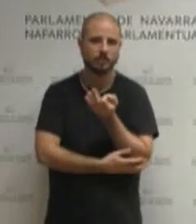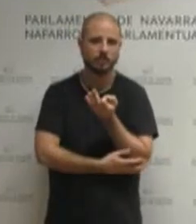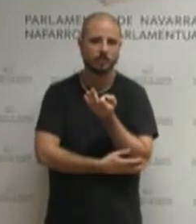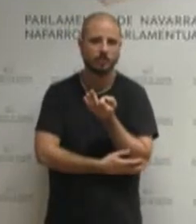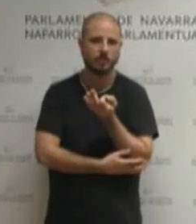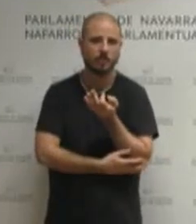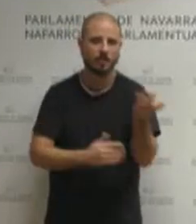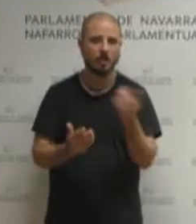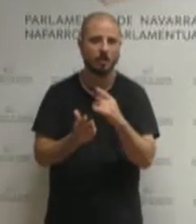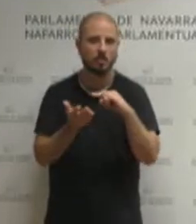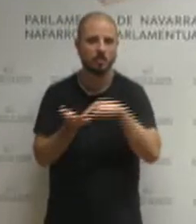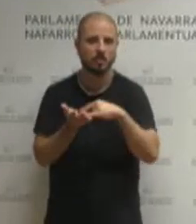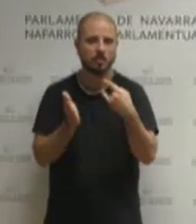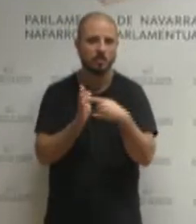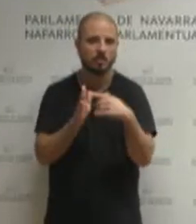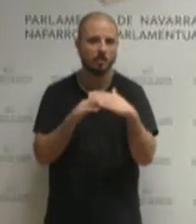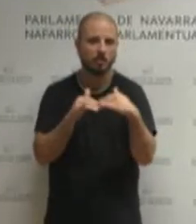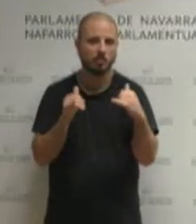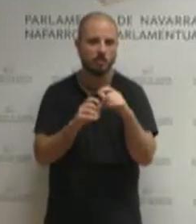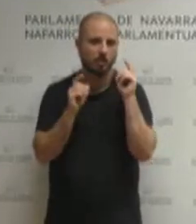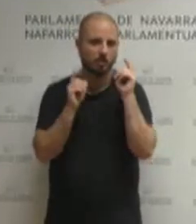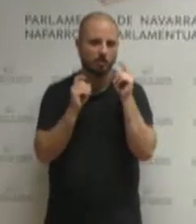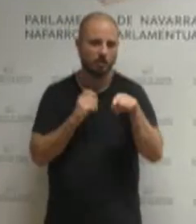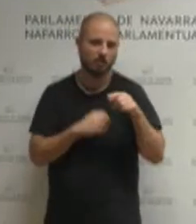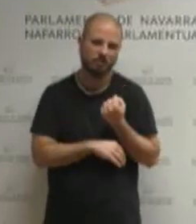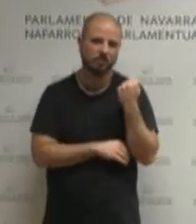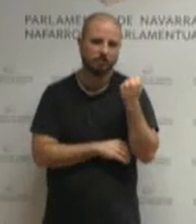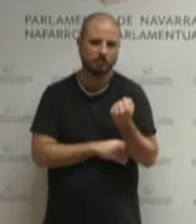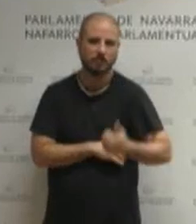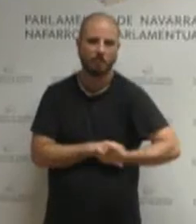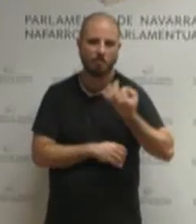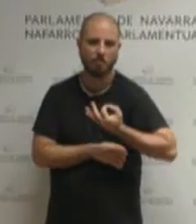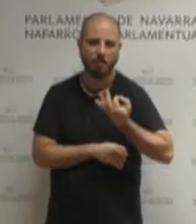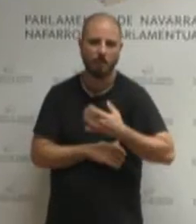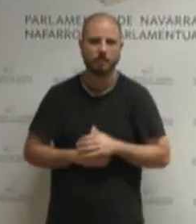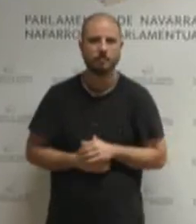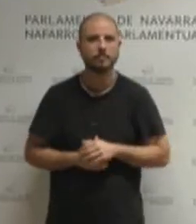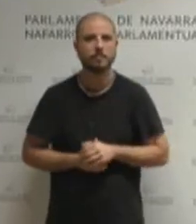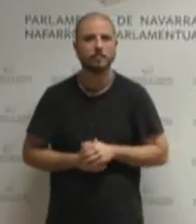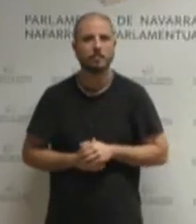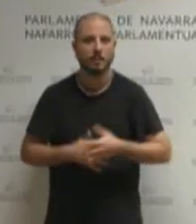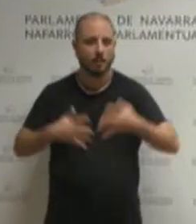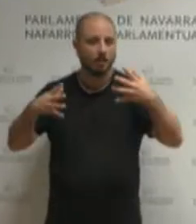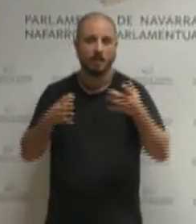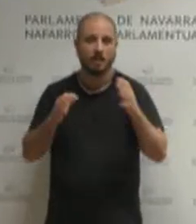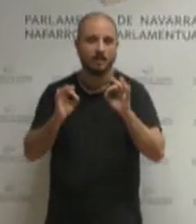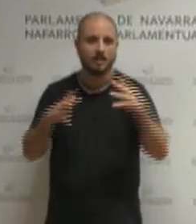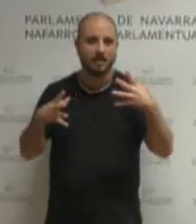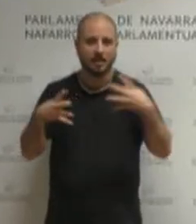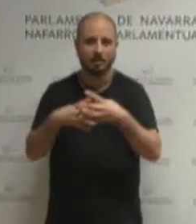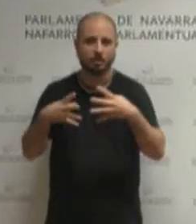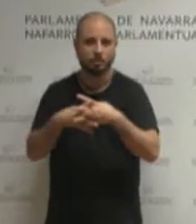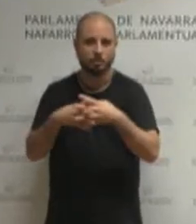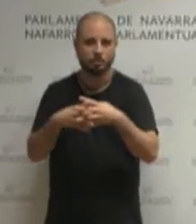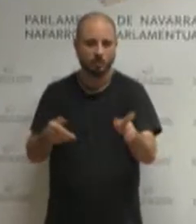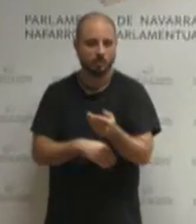mecanismos de compensación educativa y en términos estructurales y es una cuestión que no ha salido todavía